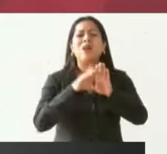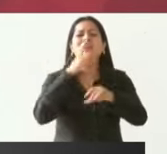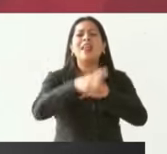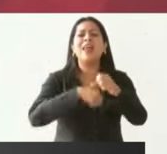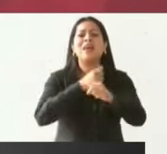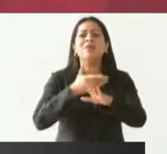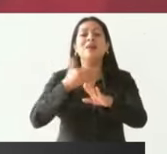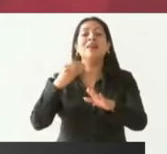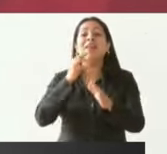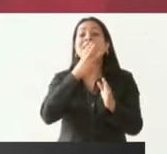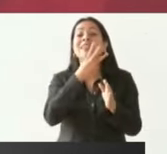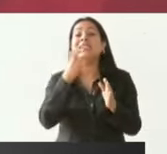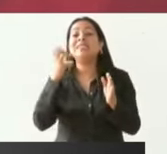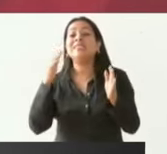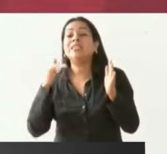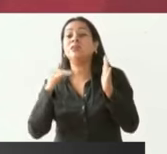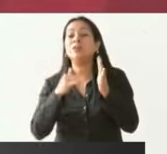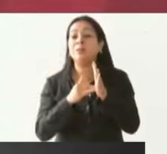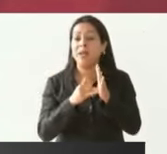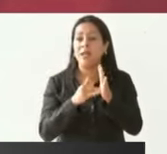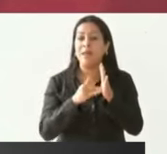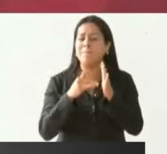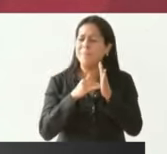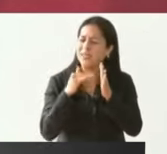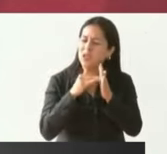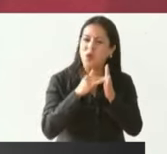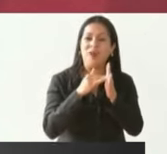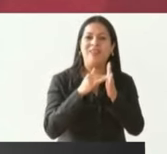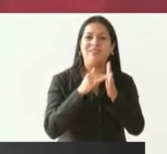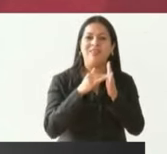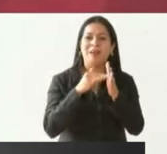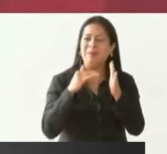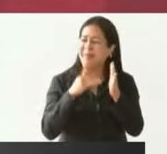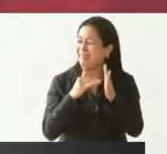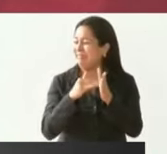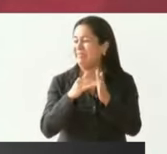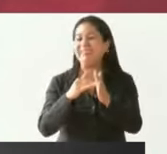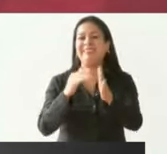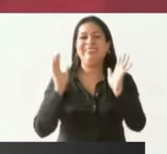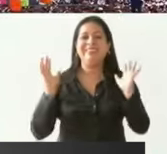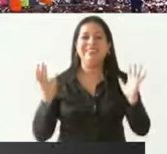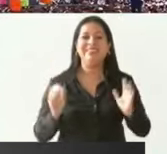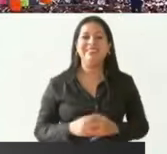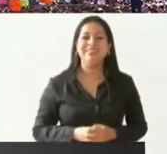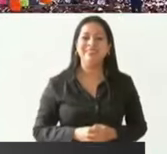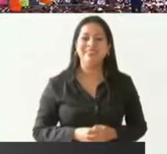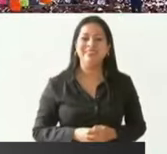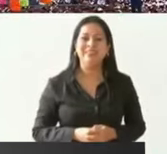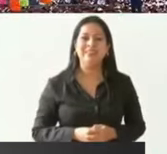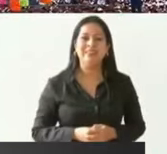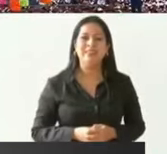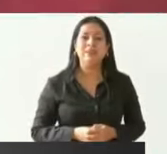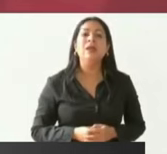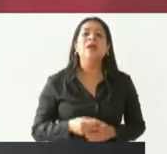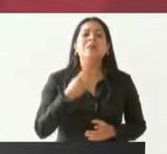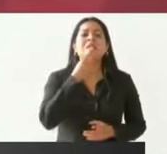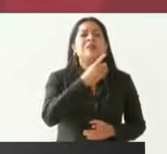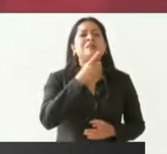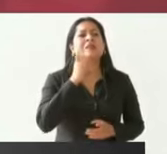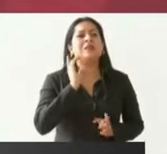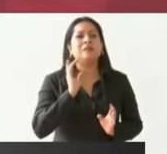pasado? 300 mil millones de pesos. Dicen allá en mi tierra, hay un dicho,